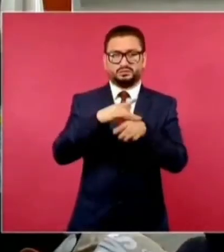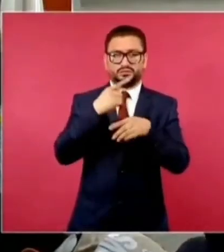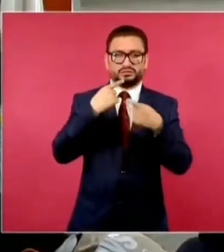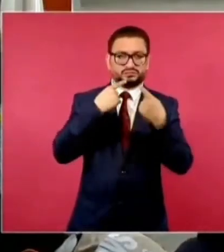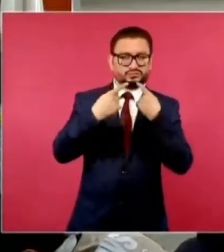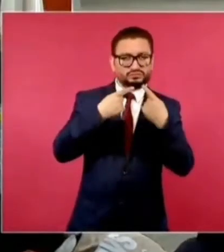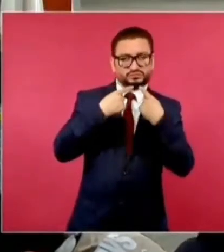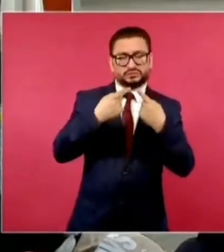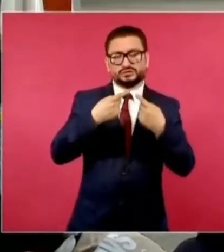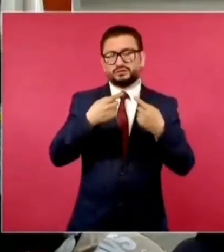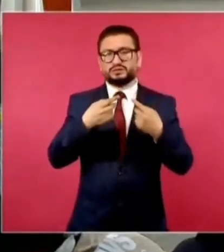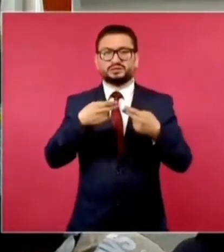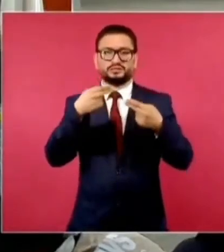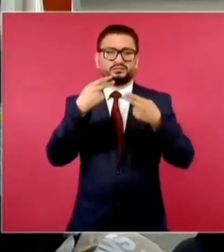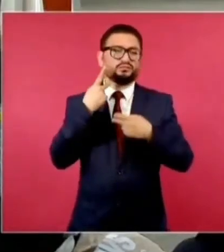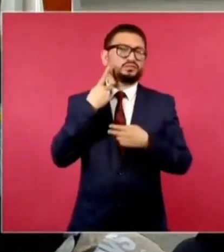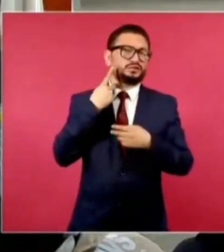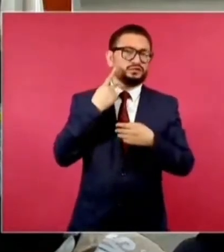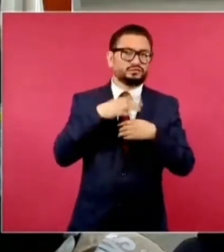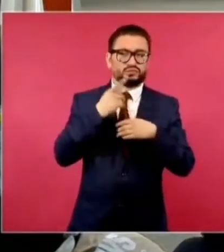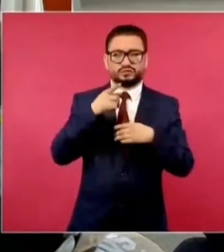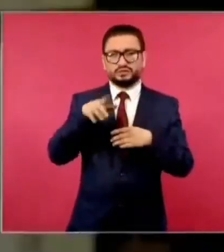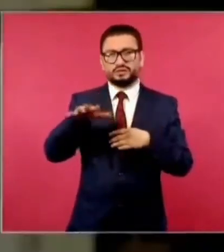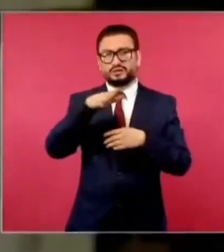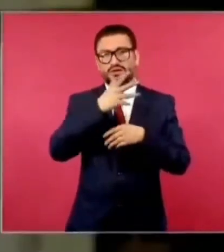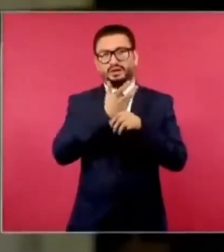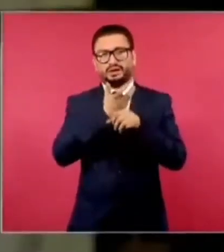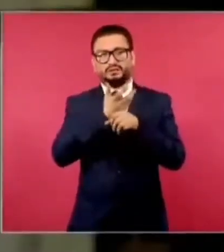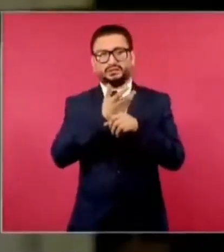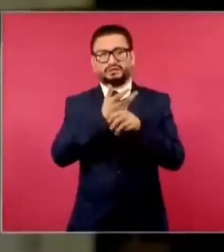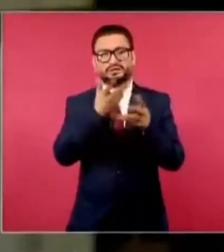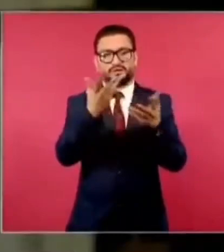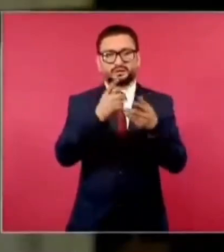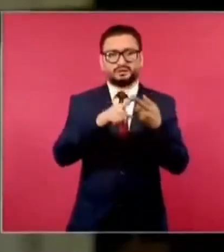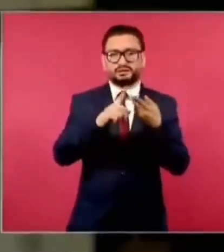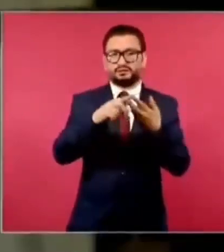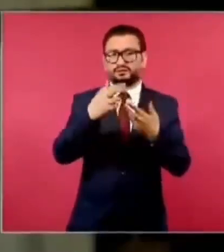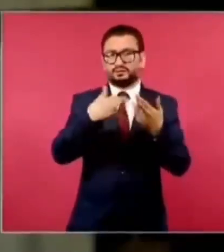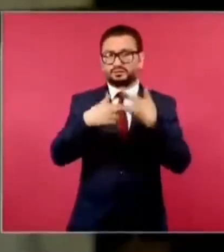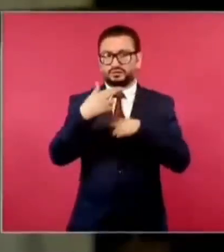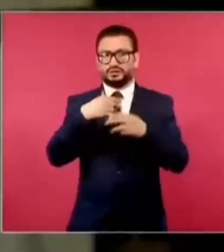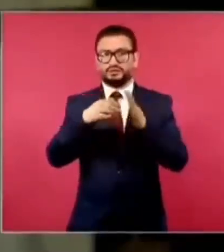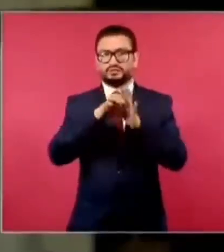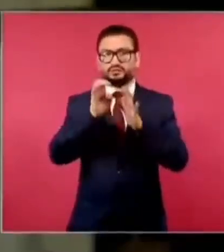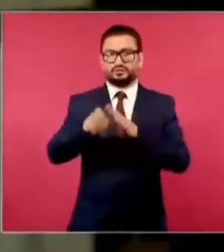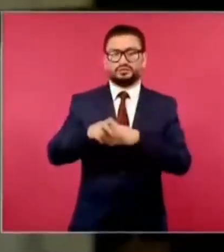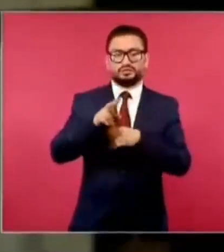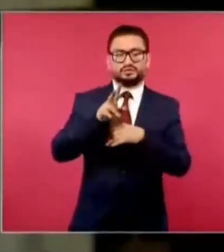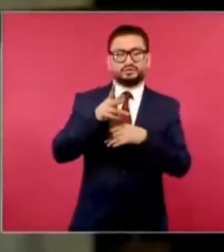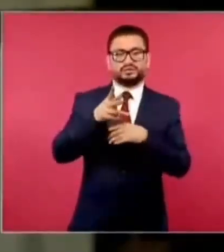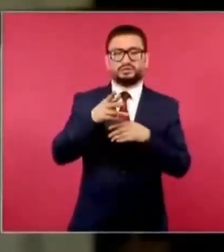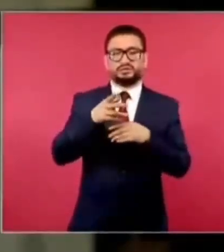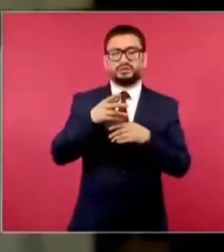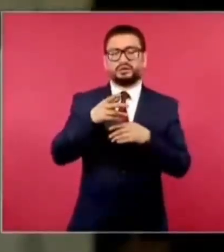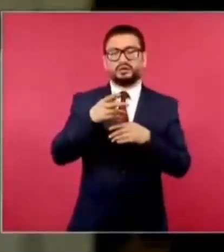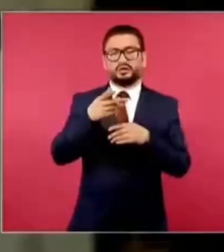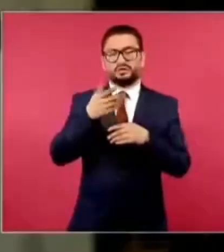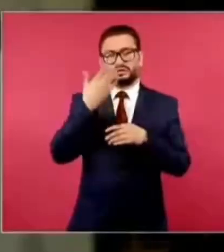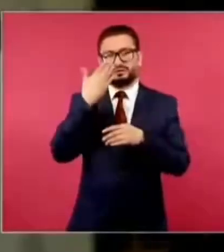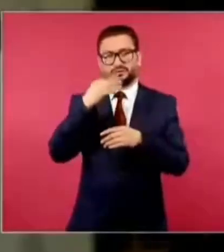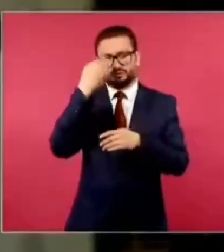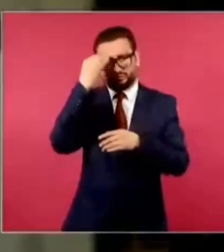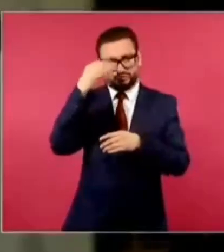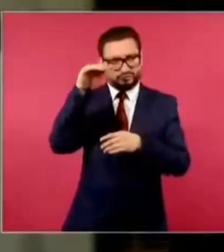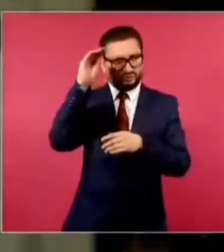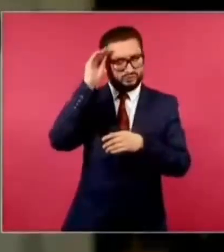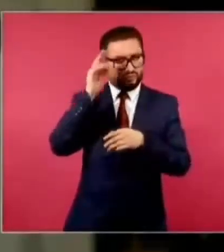políticas, por el tema de que hagan directamente Estados Unidos las devoluciones a países como Venezuela y Cuba. Eso ha quedado claro y también su